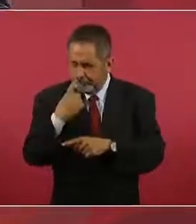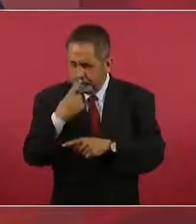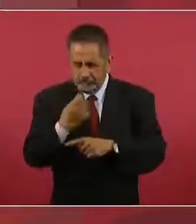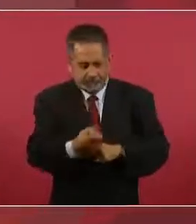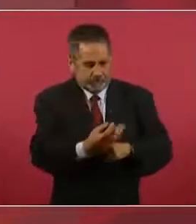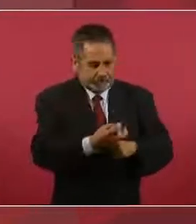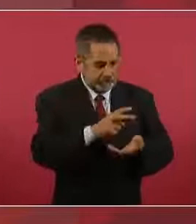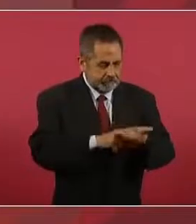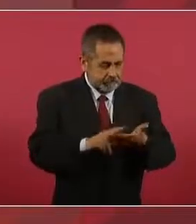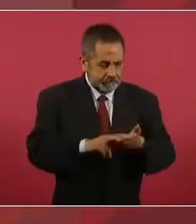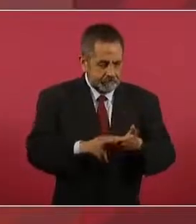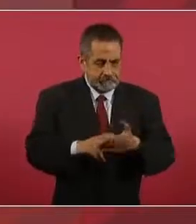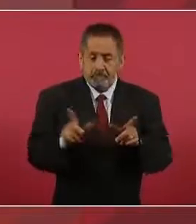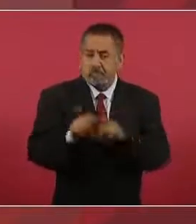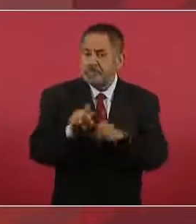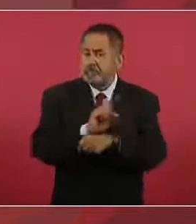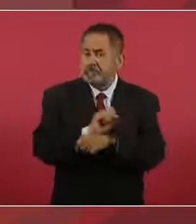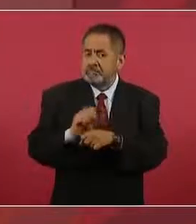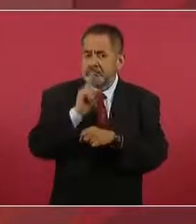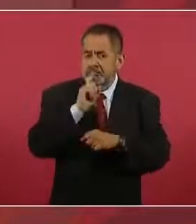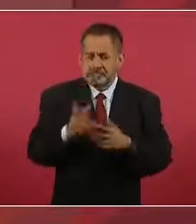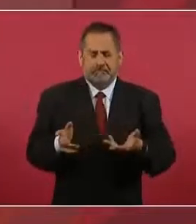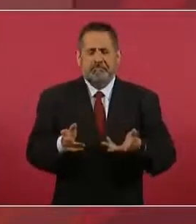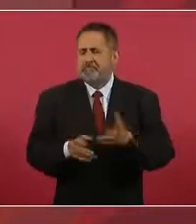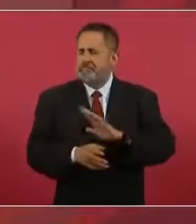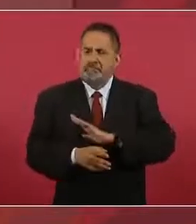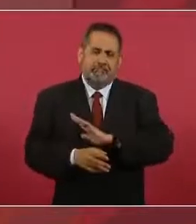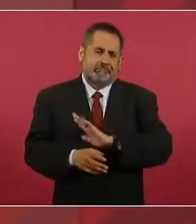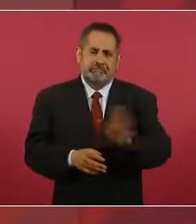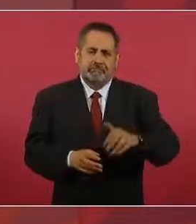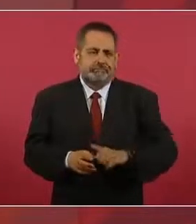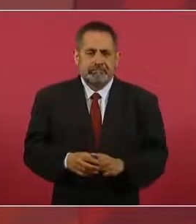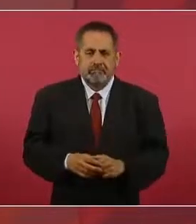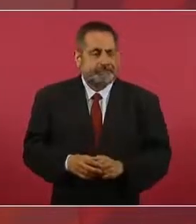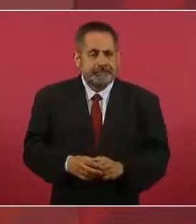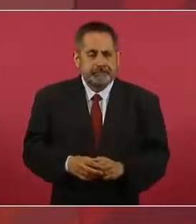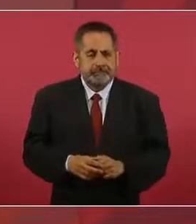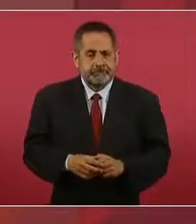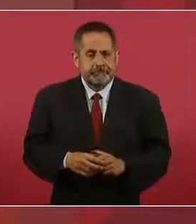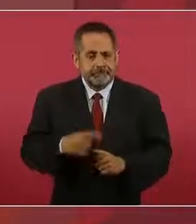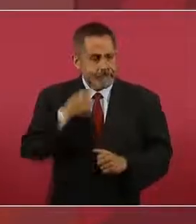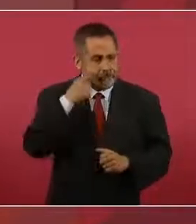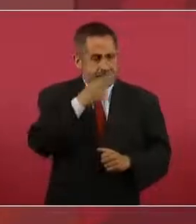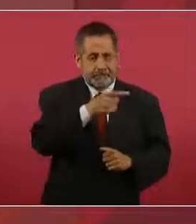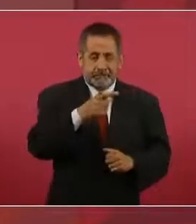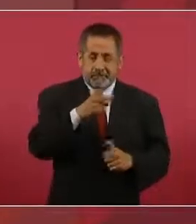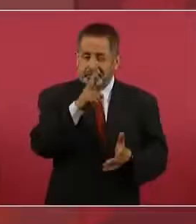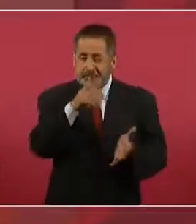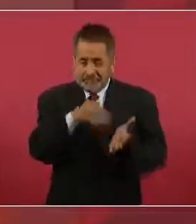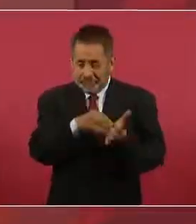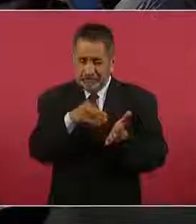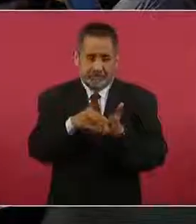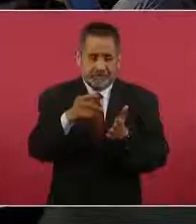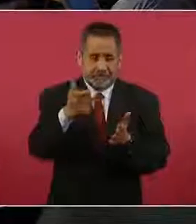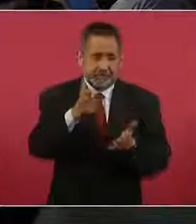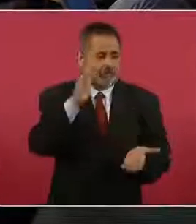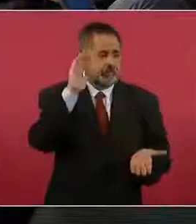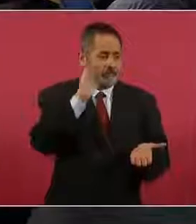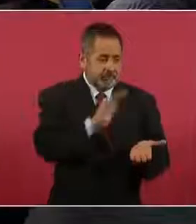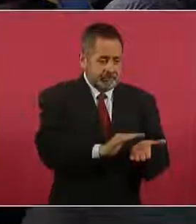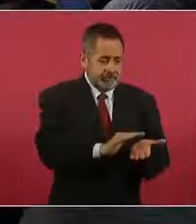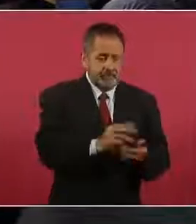vigilancia, hasta que de dos mil a